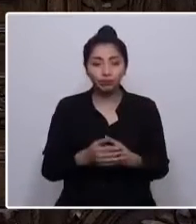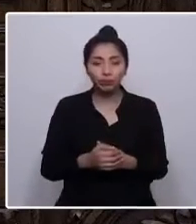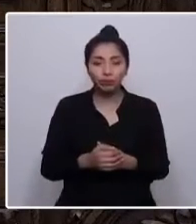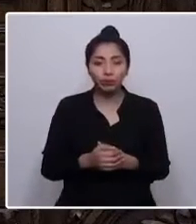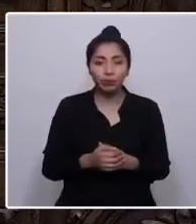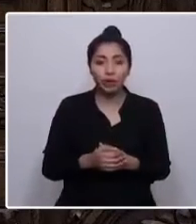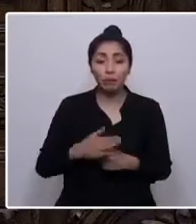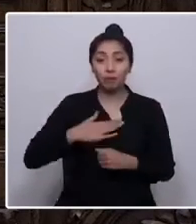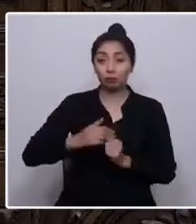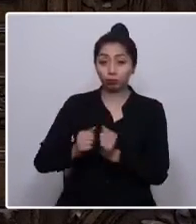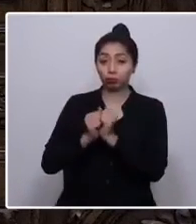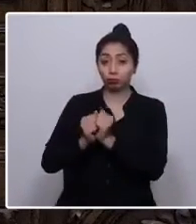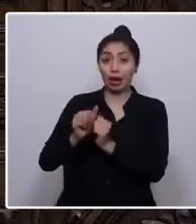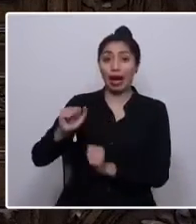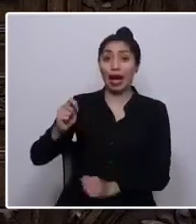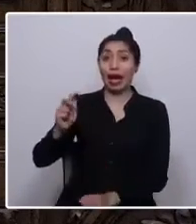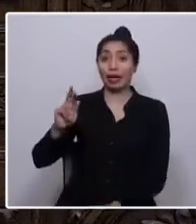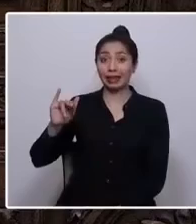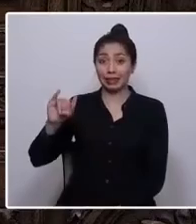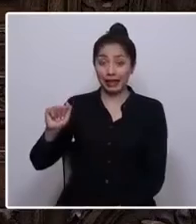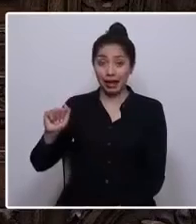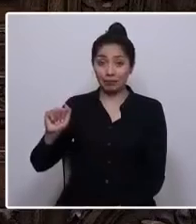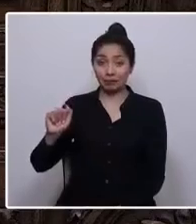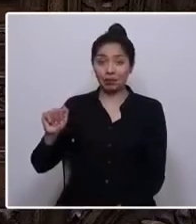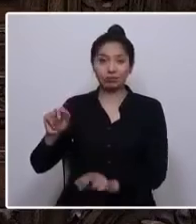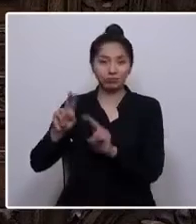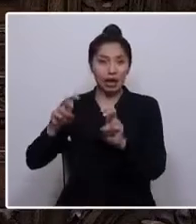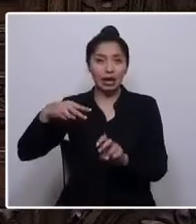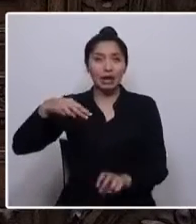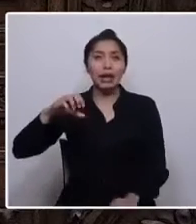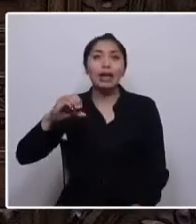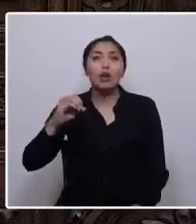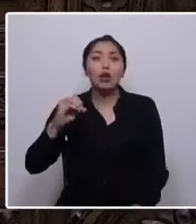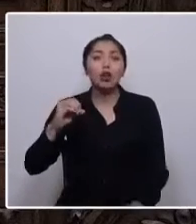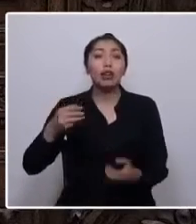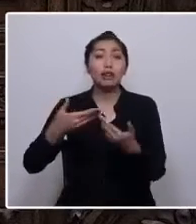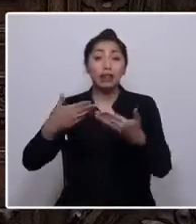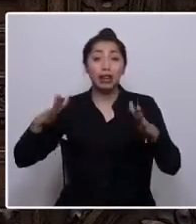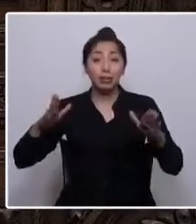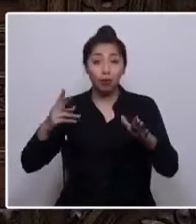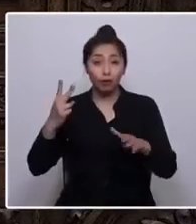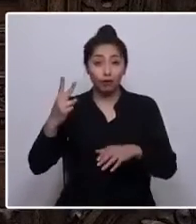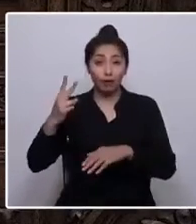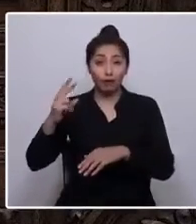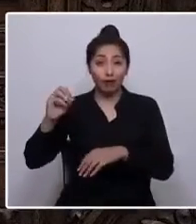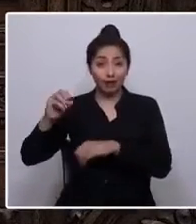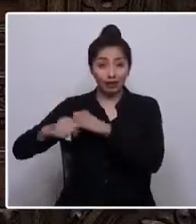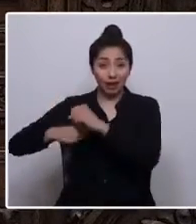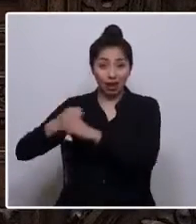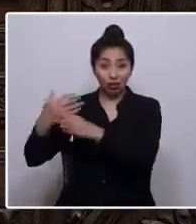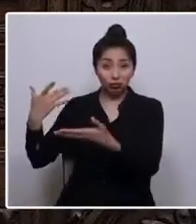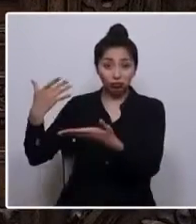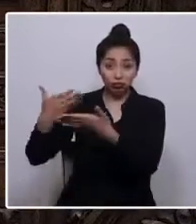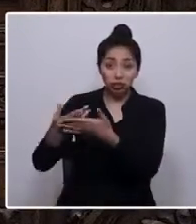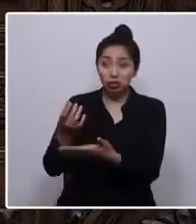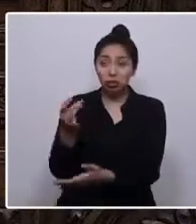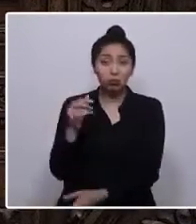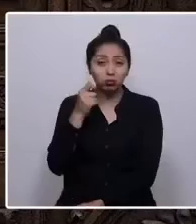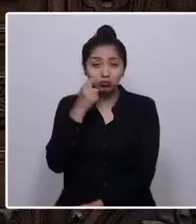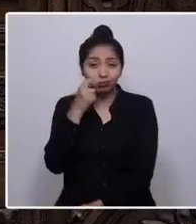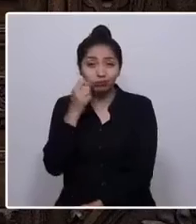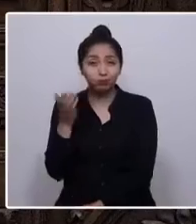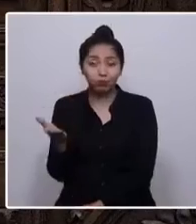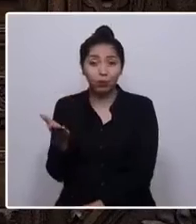compañero Fernando Atria, el neoliberalismo en los últimos 20 años solo tiene rostro humano. Y por eso debemos